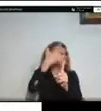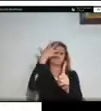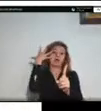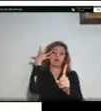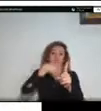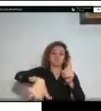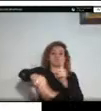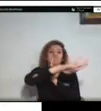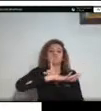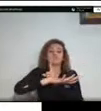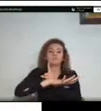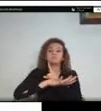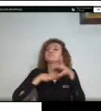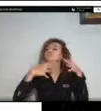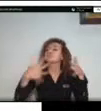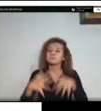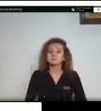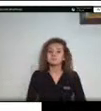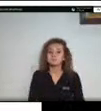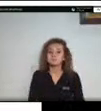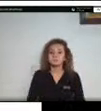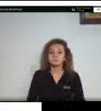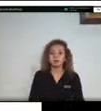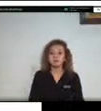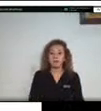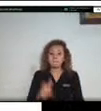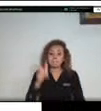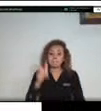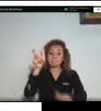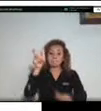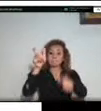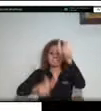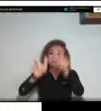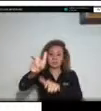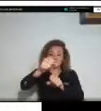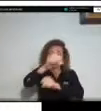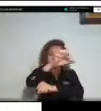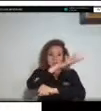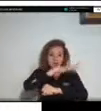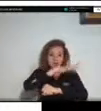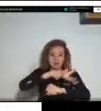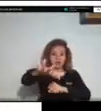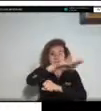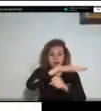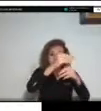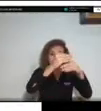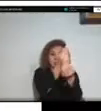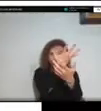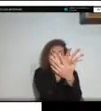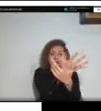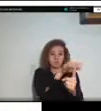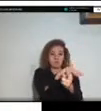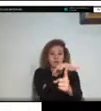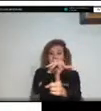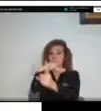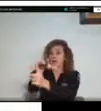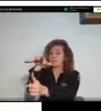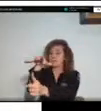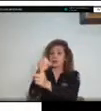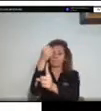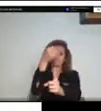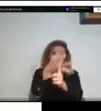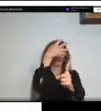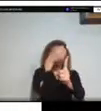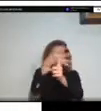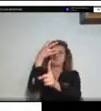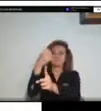específicamente de impactos sobre las personas el ambiente y la infraestructura no solo nuestra infraestructura en primera instancia hablamos de las personas